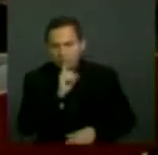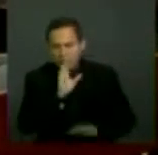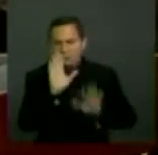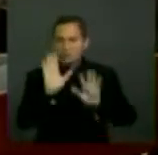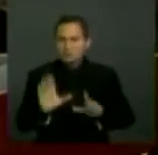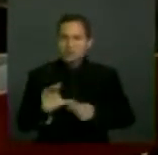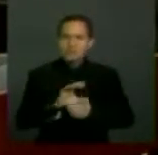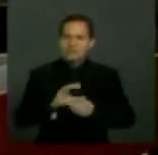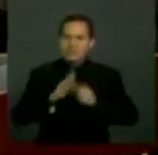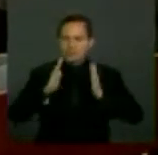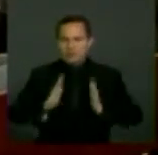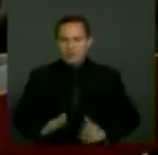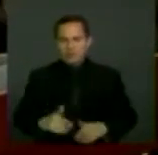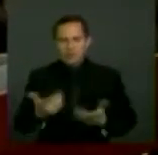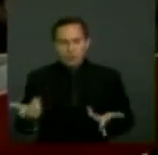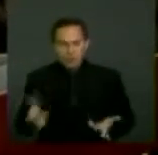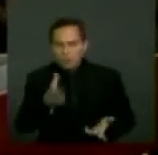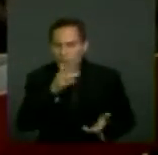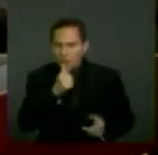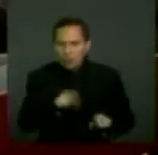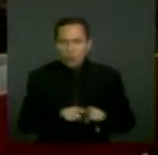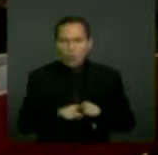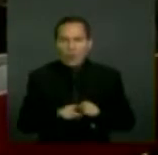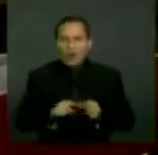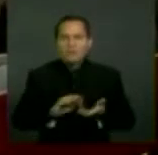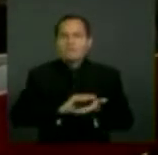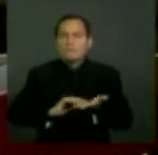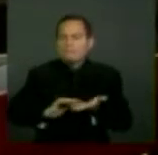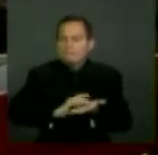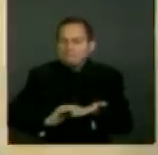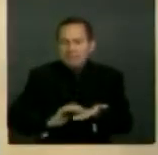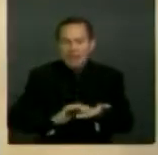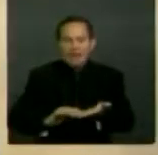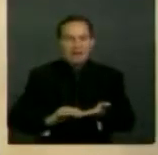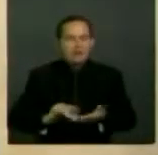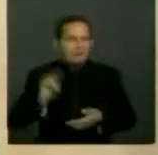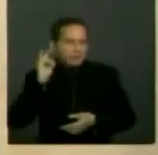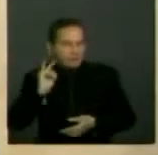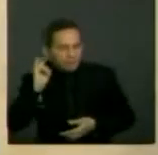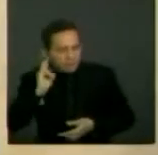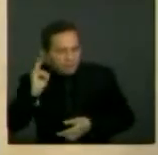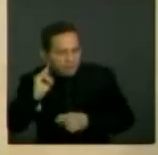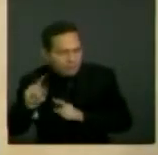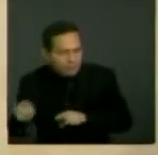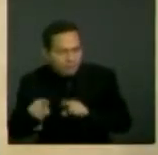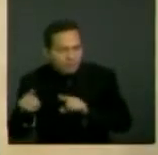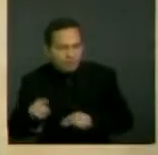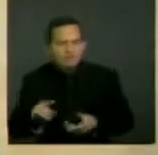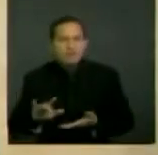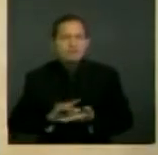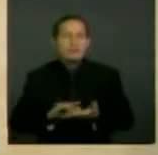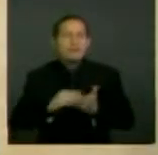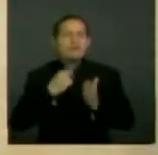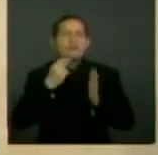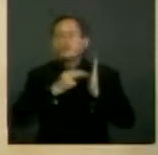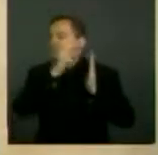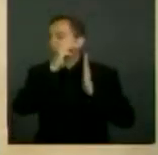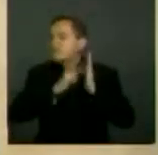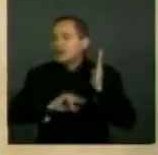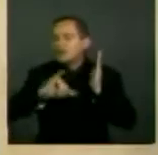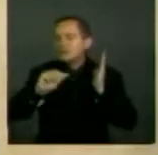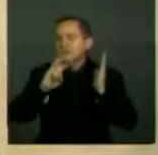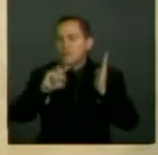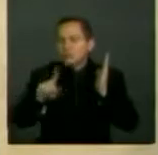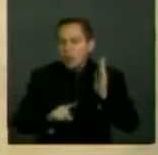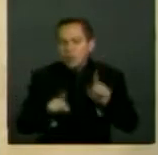no se encuentran disponibles en formatos accesibles como braille, audio descripción, documentos para lectores de pantalla, sistemas de relevo para personas sordas,